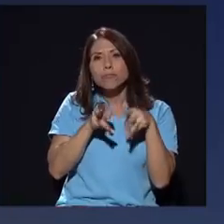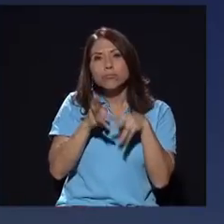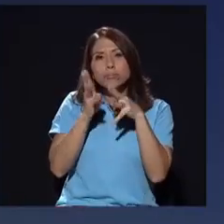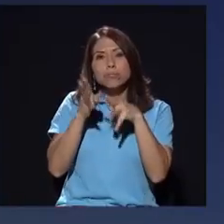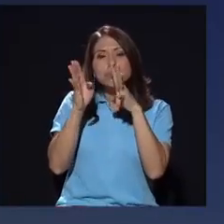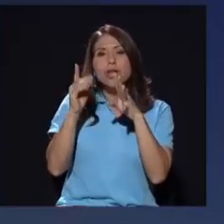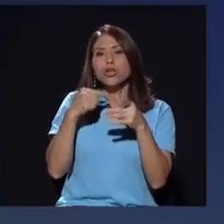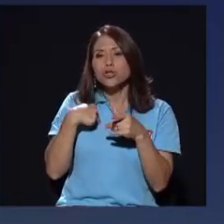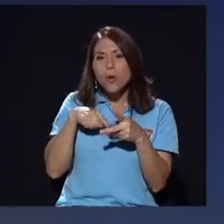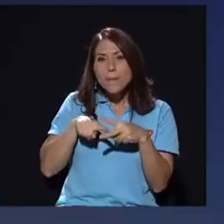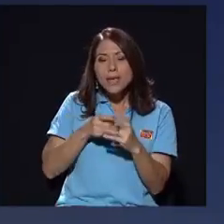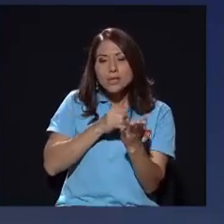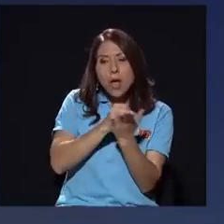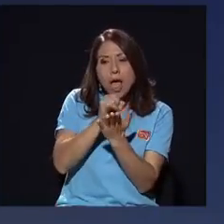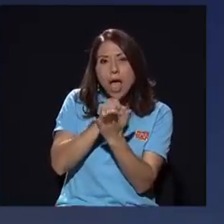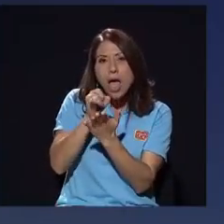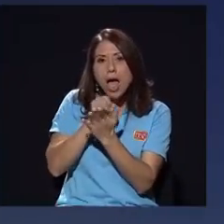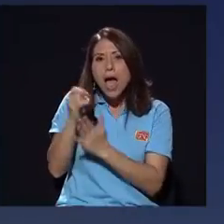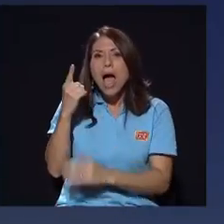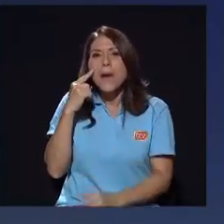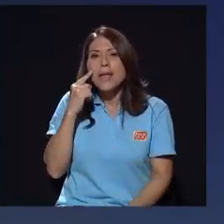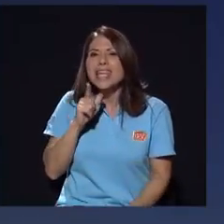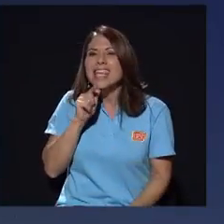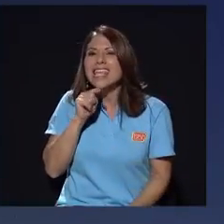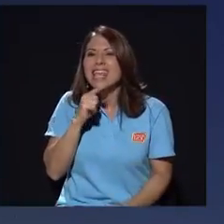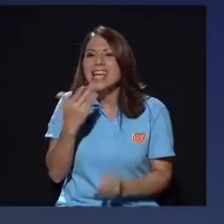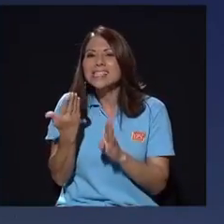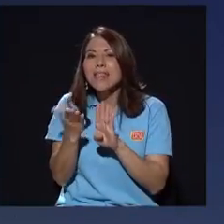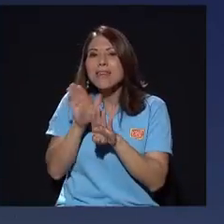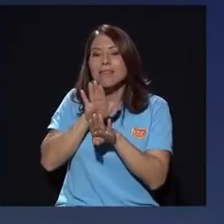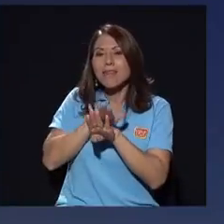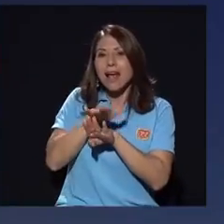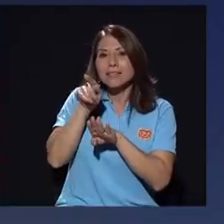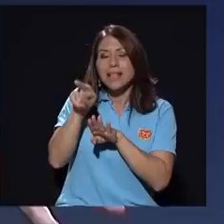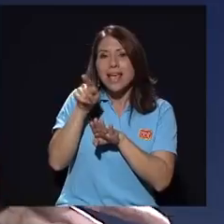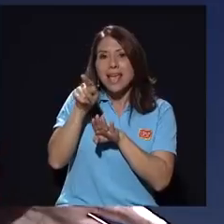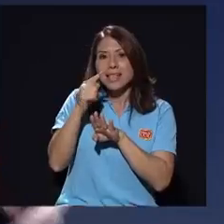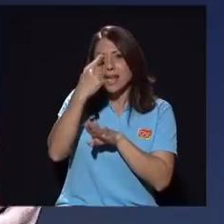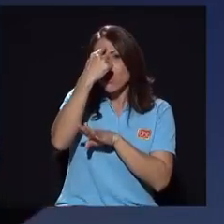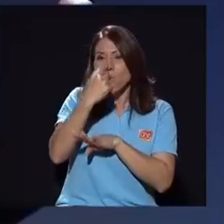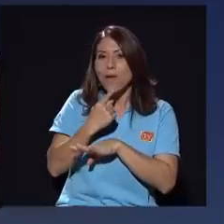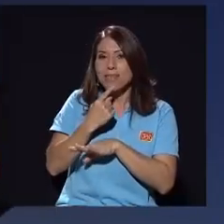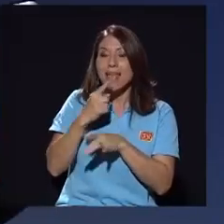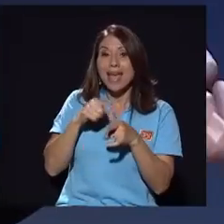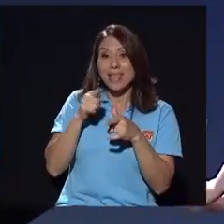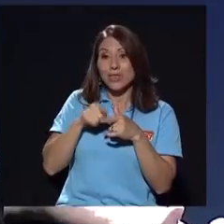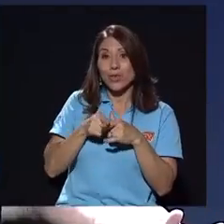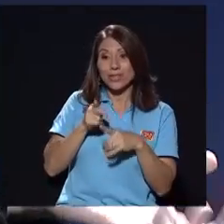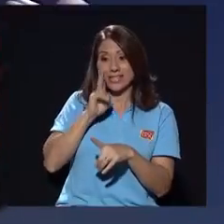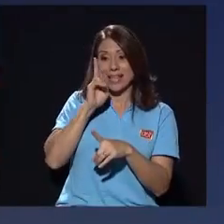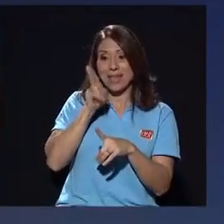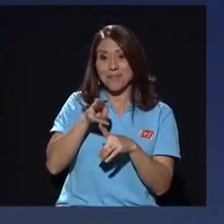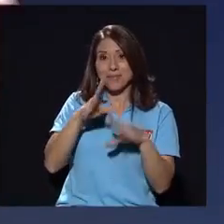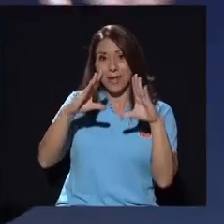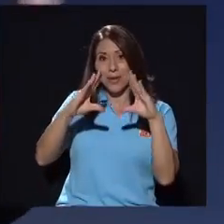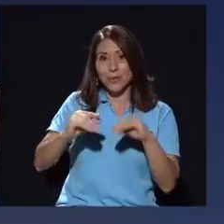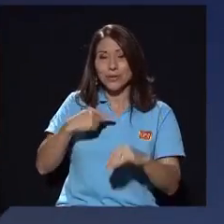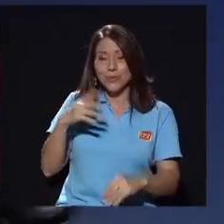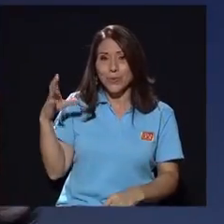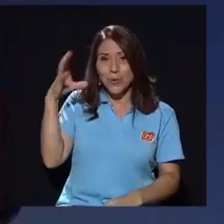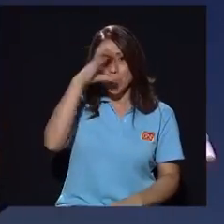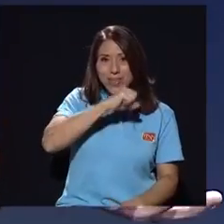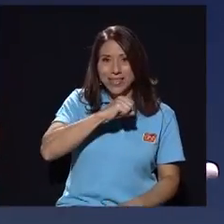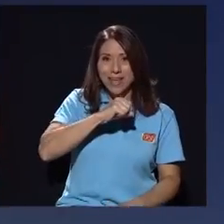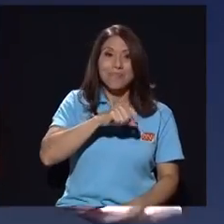investigación a ver quiénes están detrás de esa cuenta y ahí me encuentro con esta conversación casualmente esa noche la propia gente te acuerpa, la propia gente te